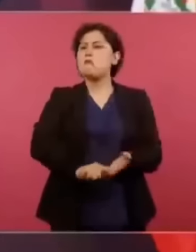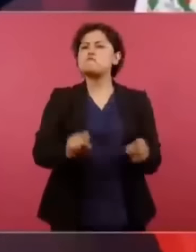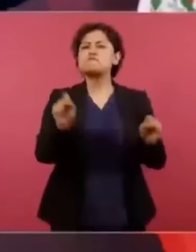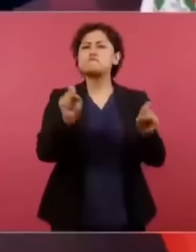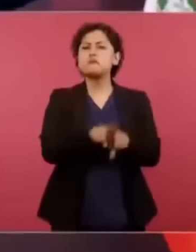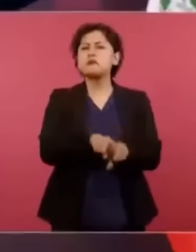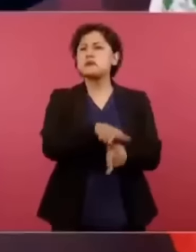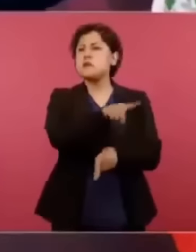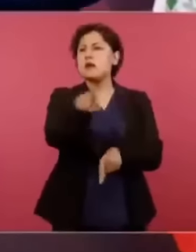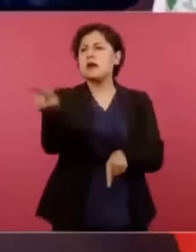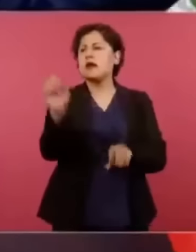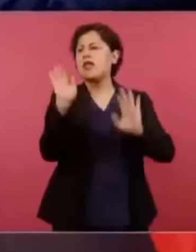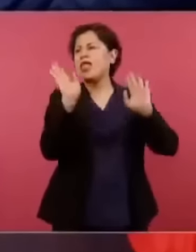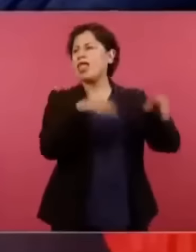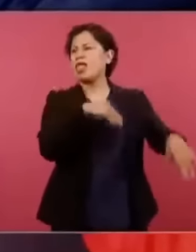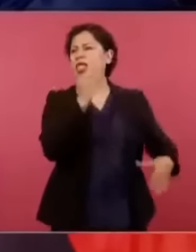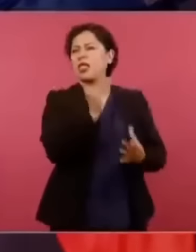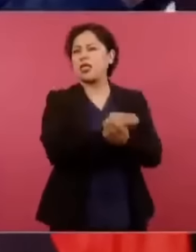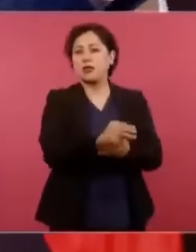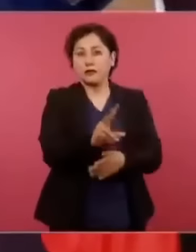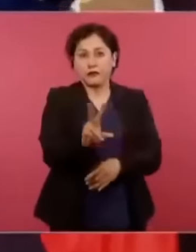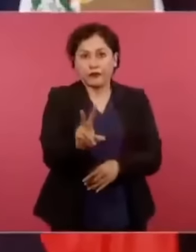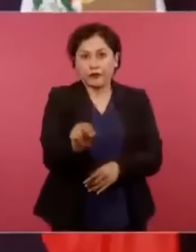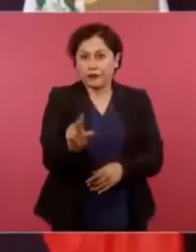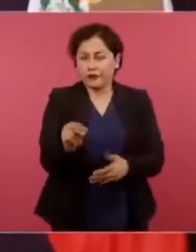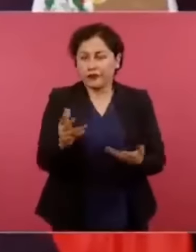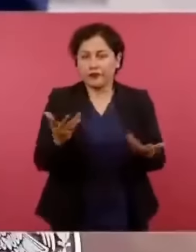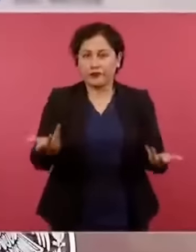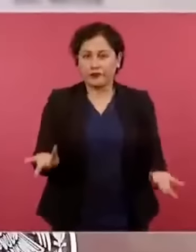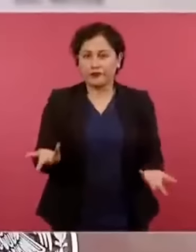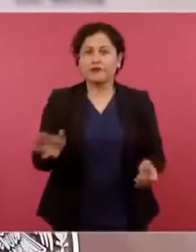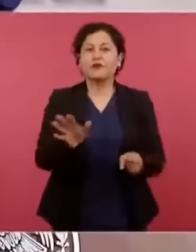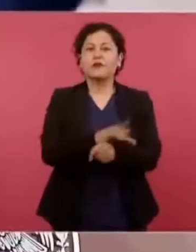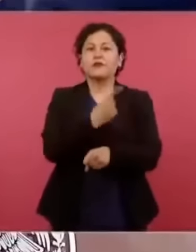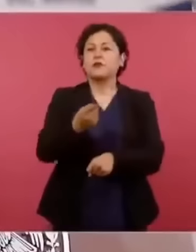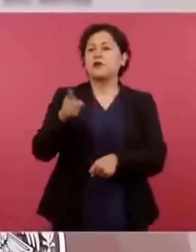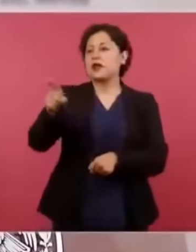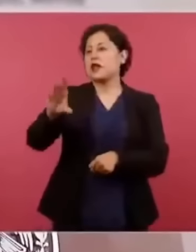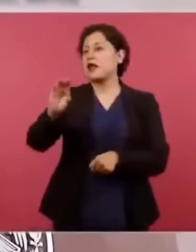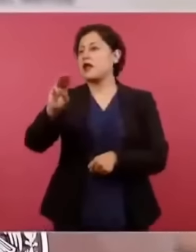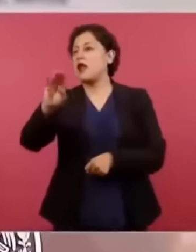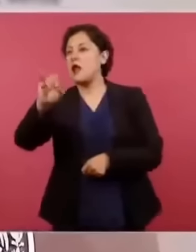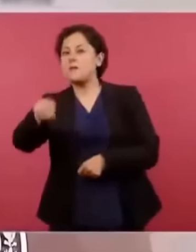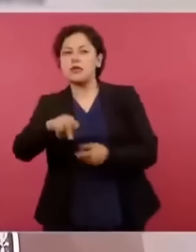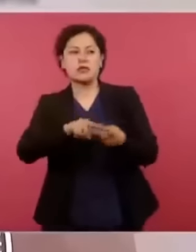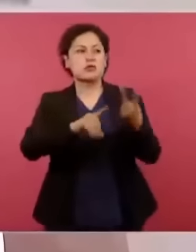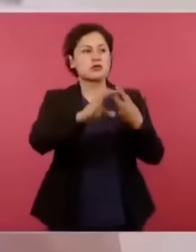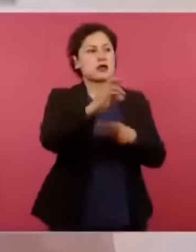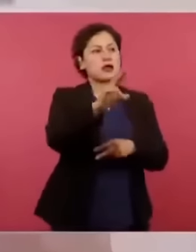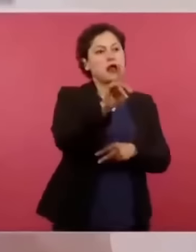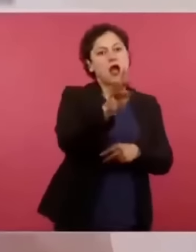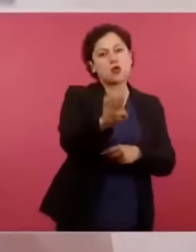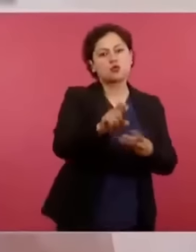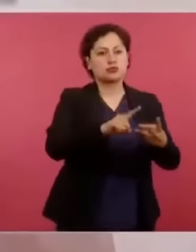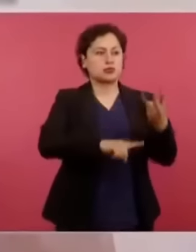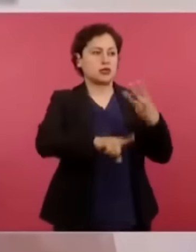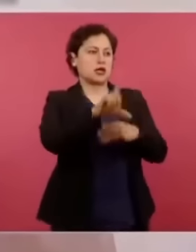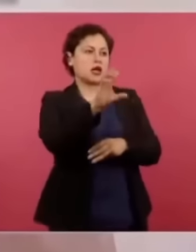resulta que Aguilar Camino y que Krause, y que Loret de Mula,